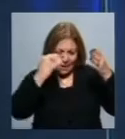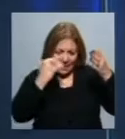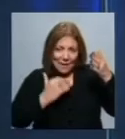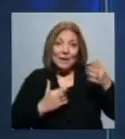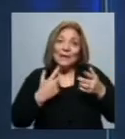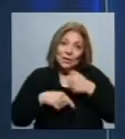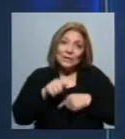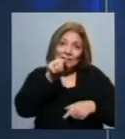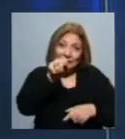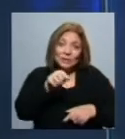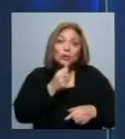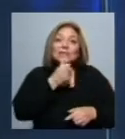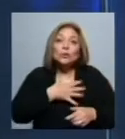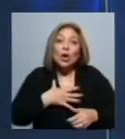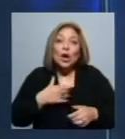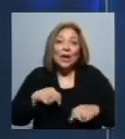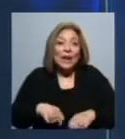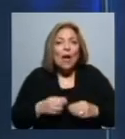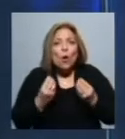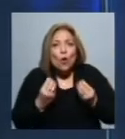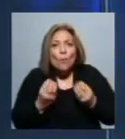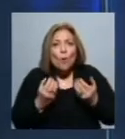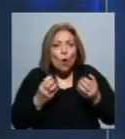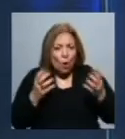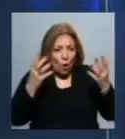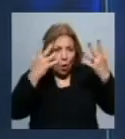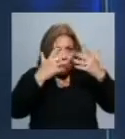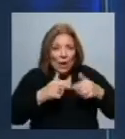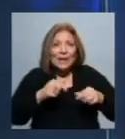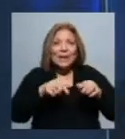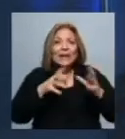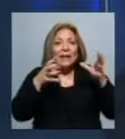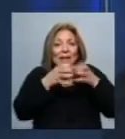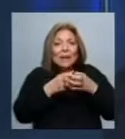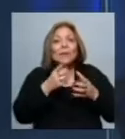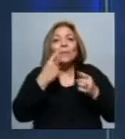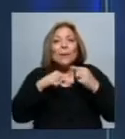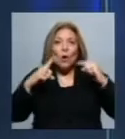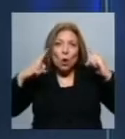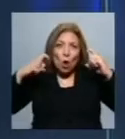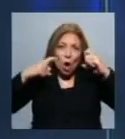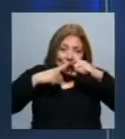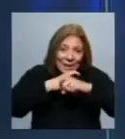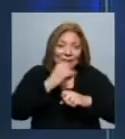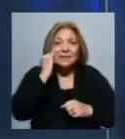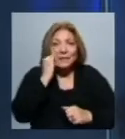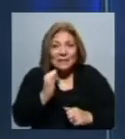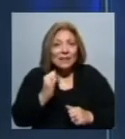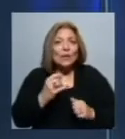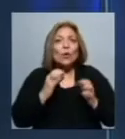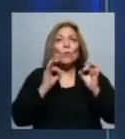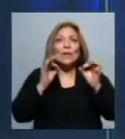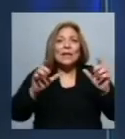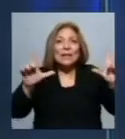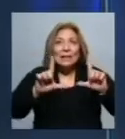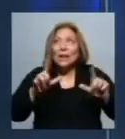bueno, forma parte un poco de nuestra historia y como se han conformado el sistema de medios, pero bueno, con la complejización del sistema de medios, con la llegada